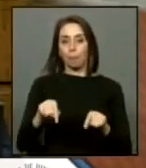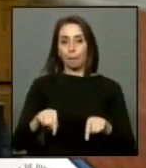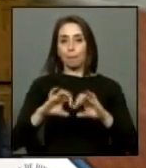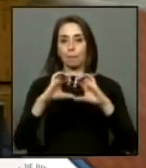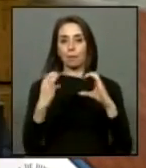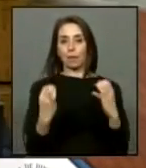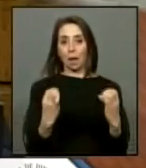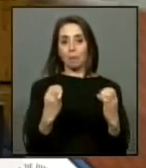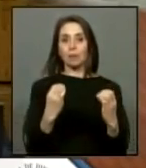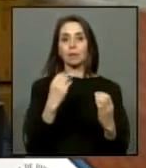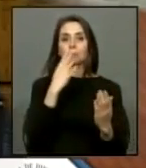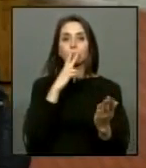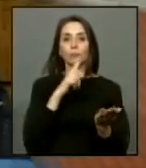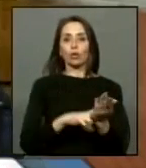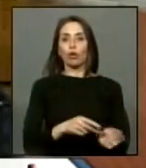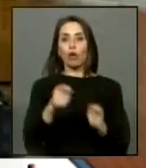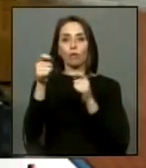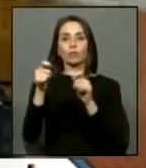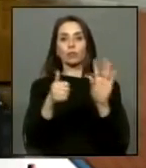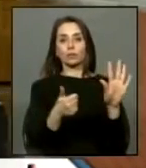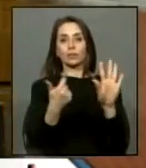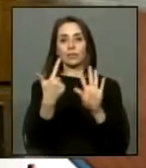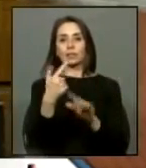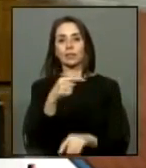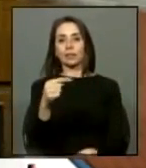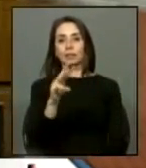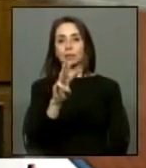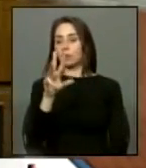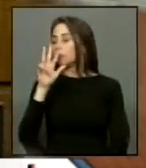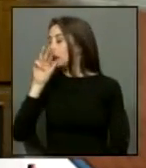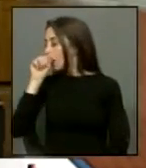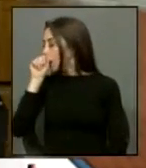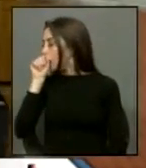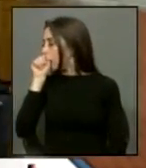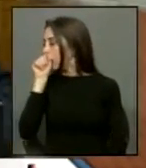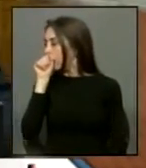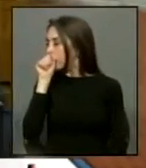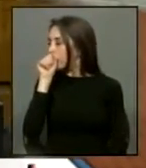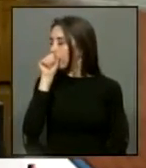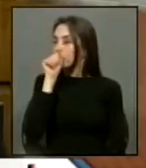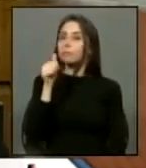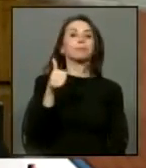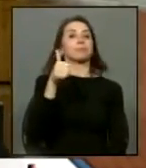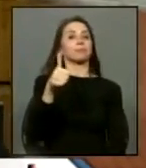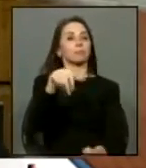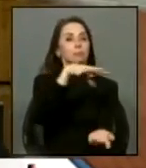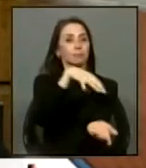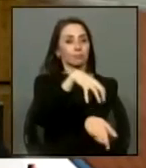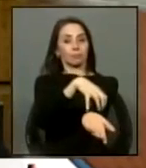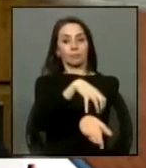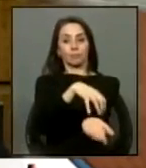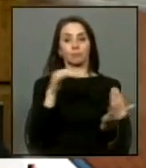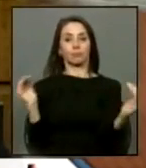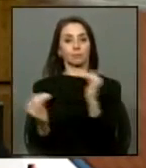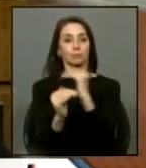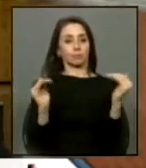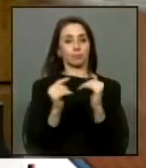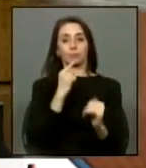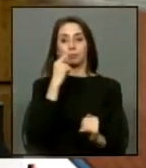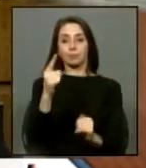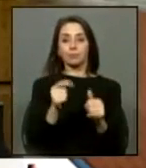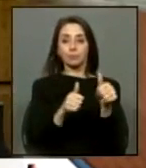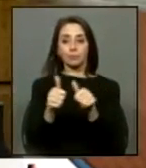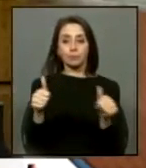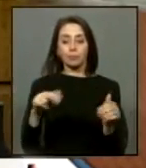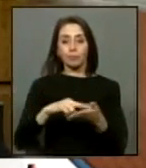Cámara y mediante oficio 67 de raya 39, al director nacional de habilidad se le expuso a dicha autoridad el